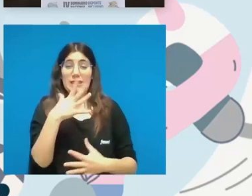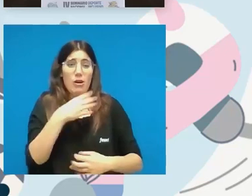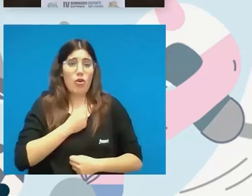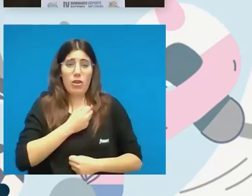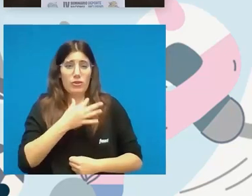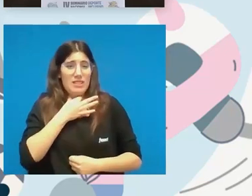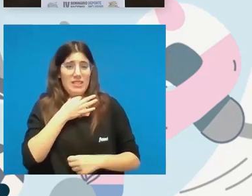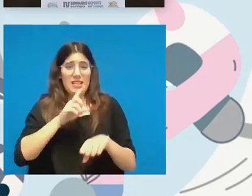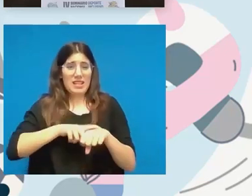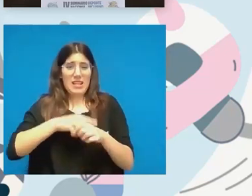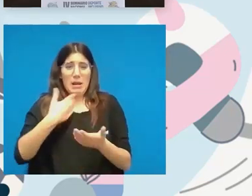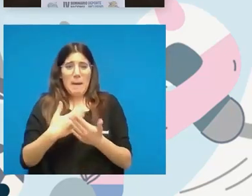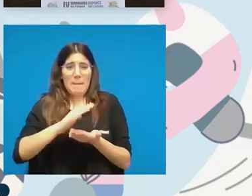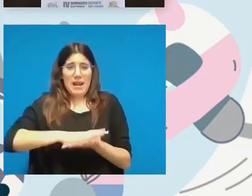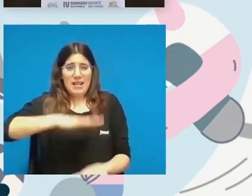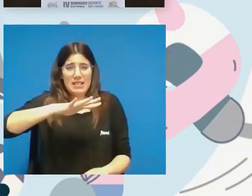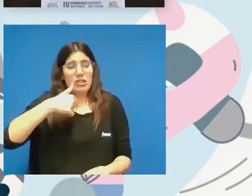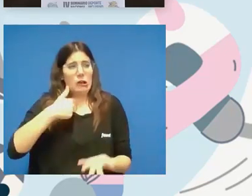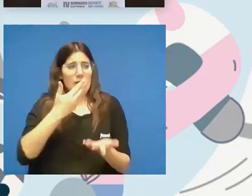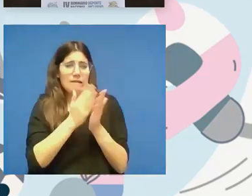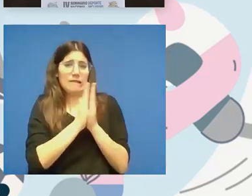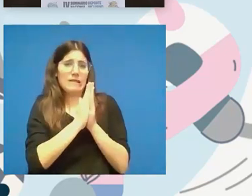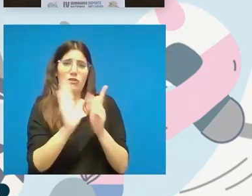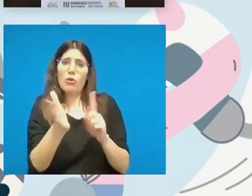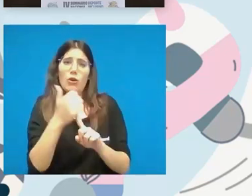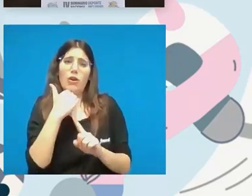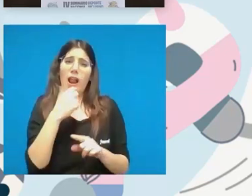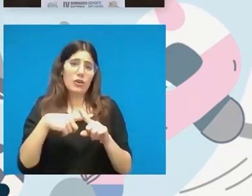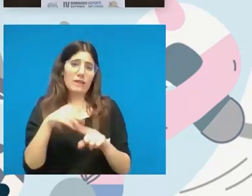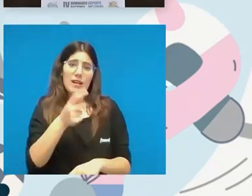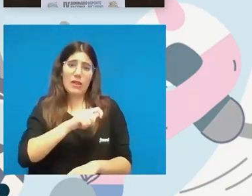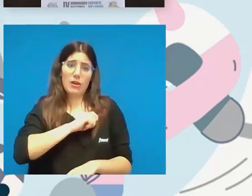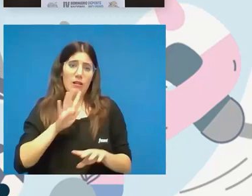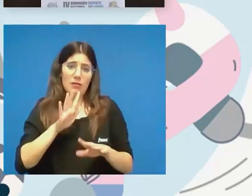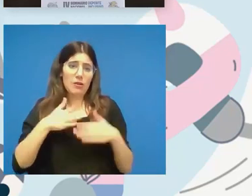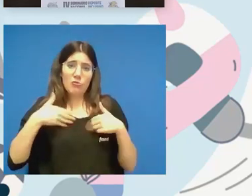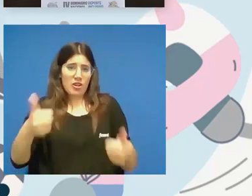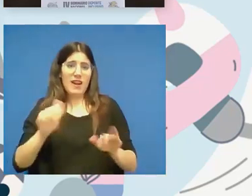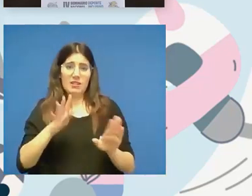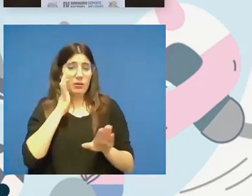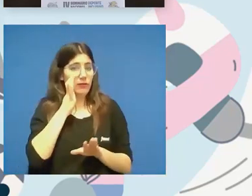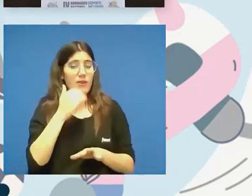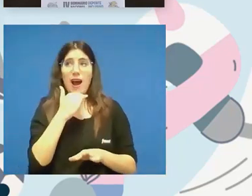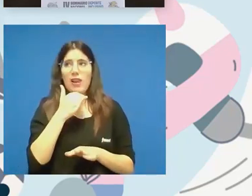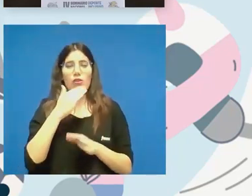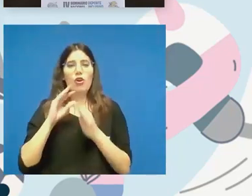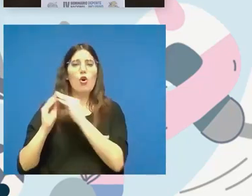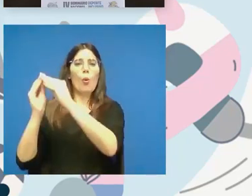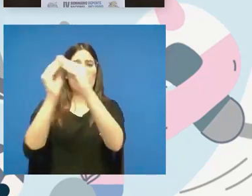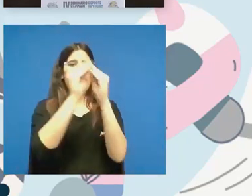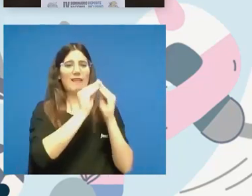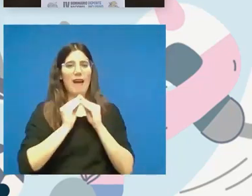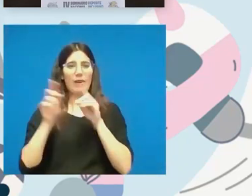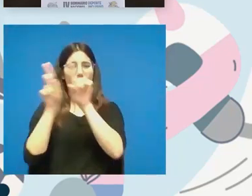papeles y yo ahí sí que pediría una solución a nivel nacional la que fuese pero por favor algo de unificación entre las